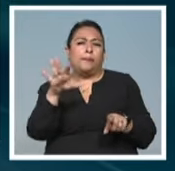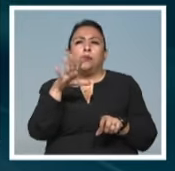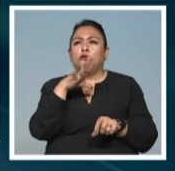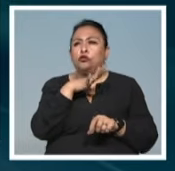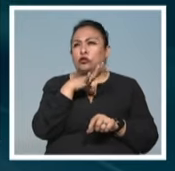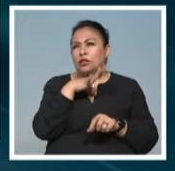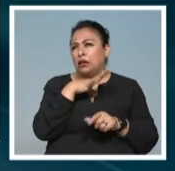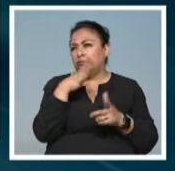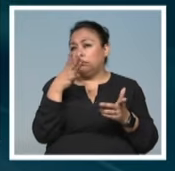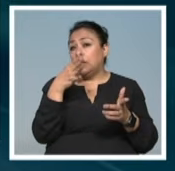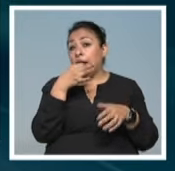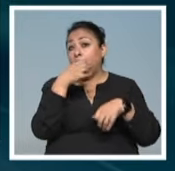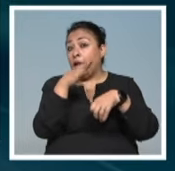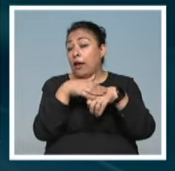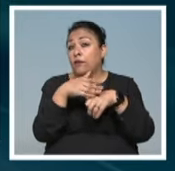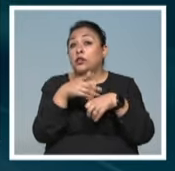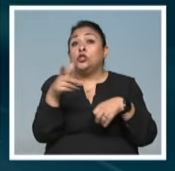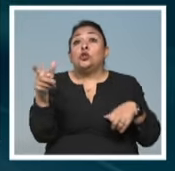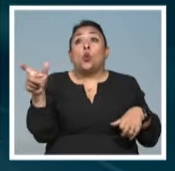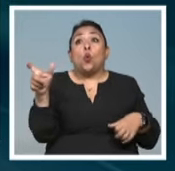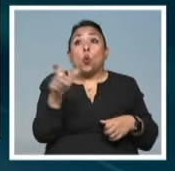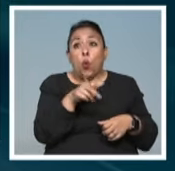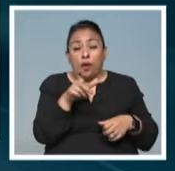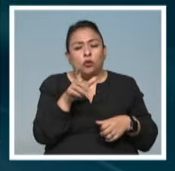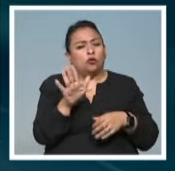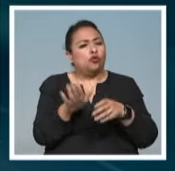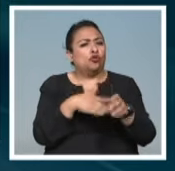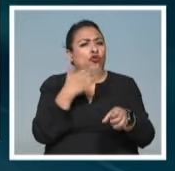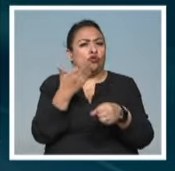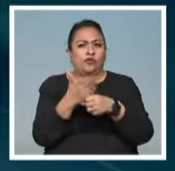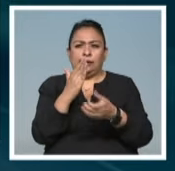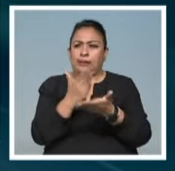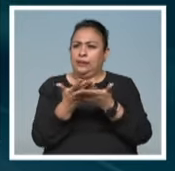una señal de cuándo es suficiente.